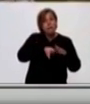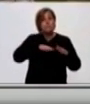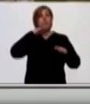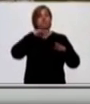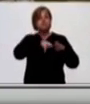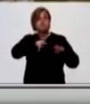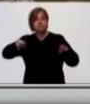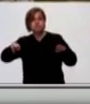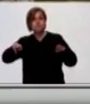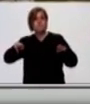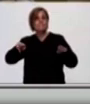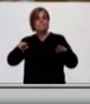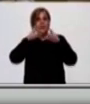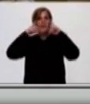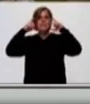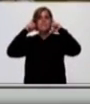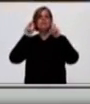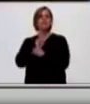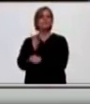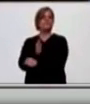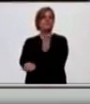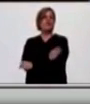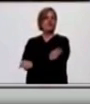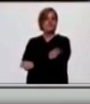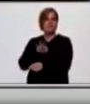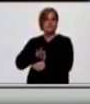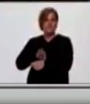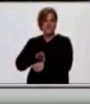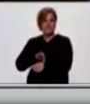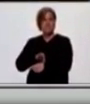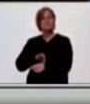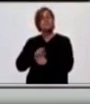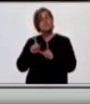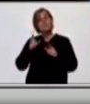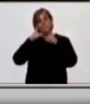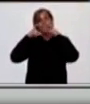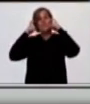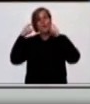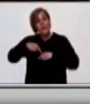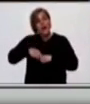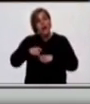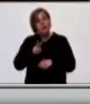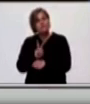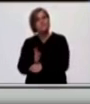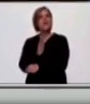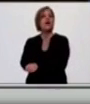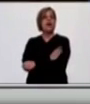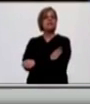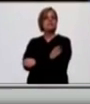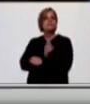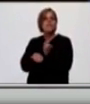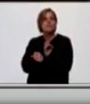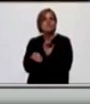previno mucho de estas enfermedades. Entonces, usarlo también nos va a prevenir de la